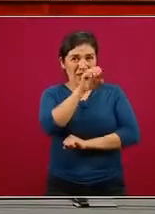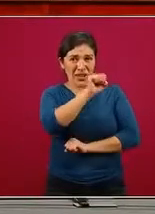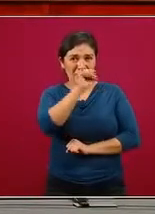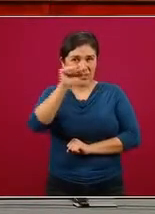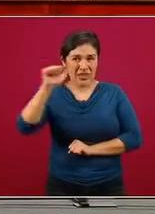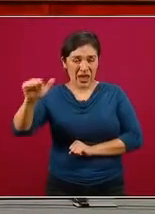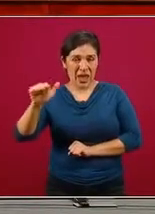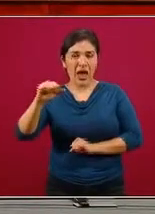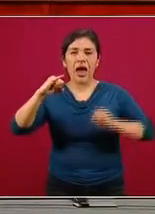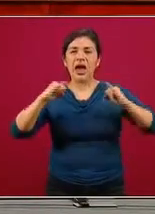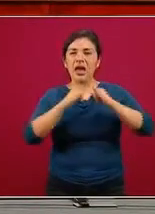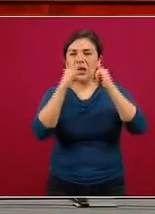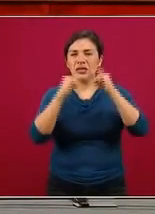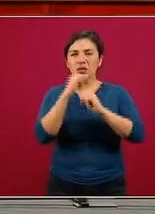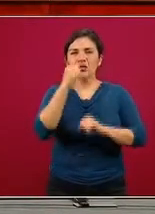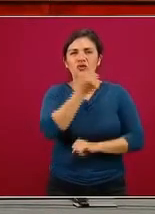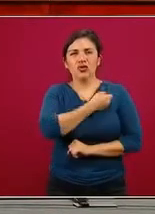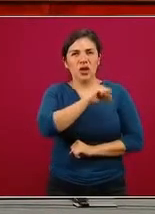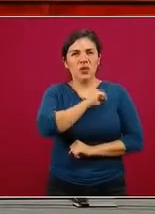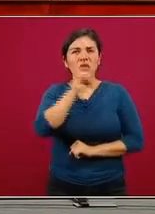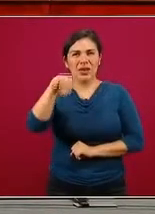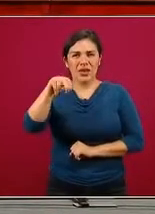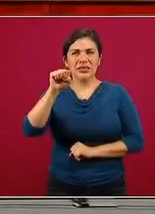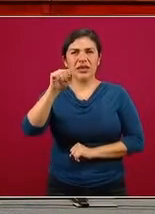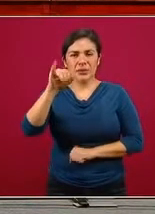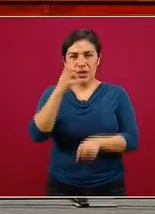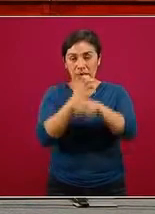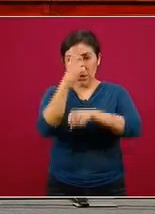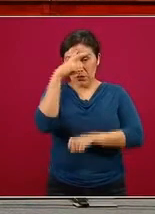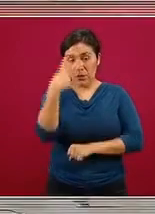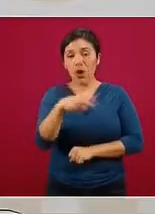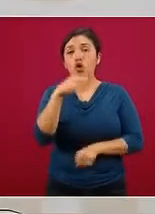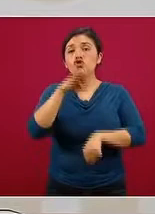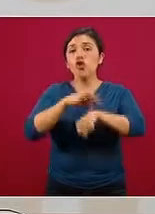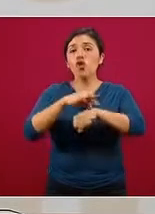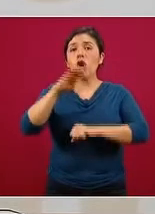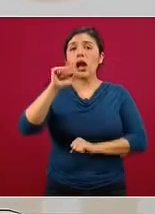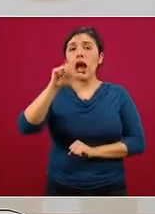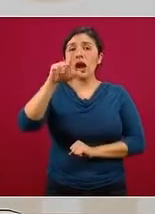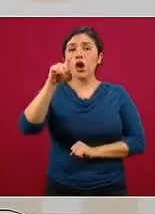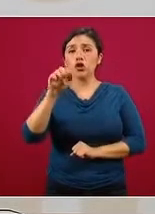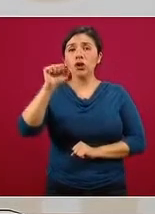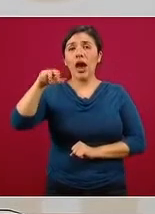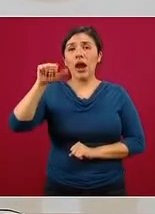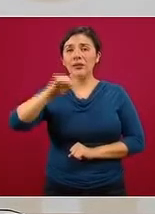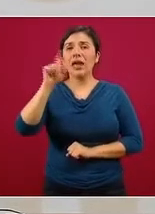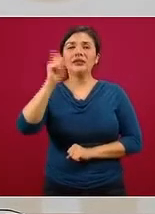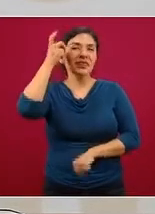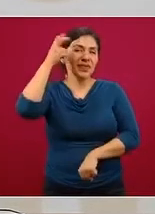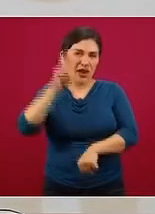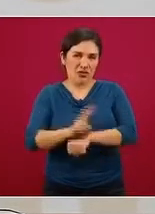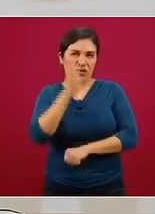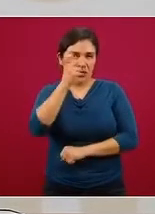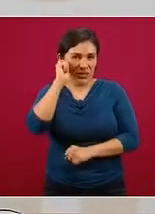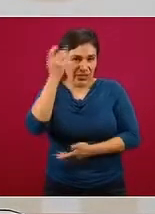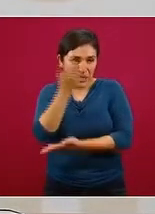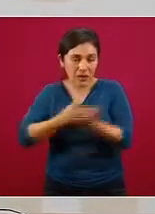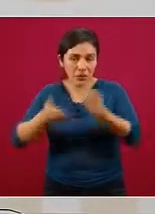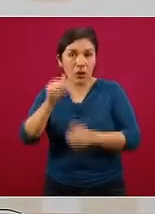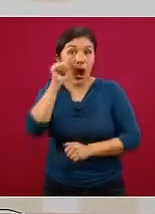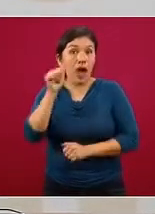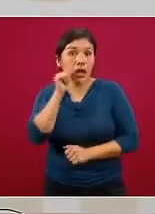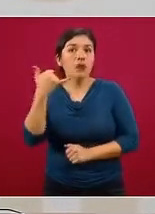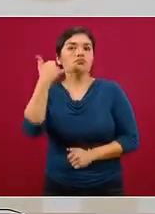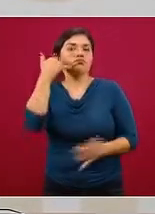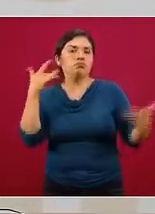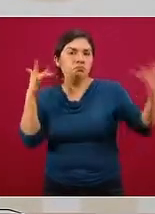Salud o del Instituto de Salud del Estado de México, específicamente el doctor Carlos Aranza, quien es el director de los servicios, me